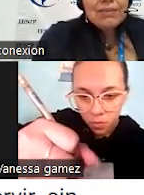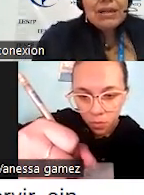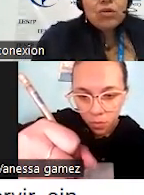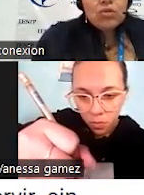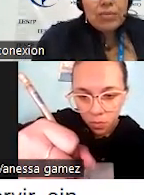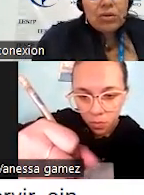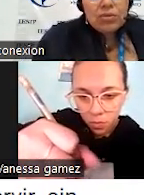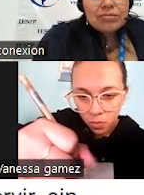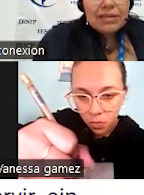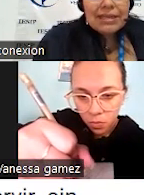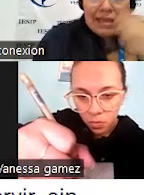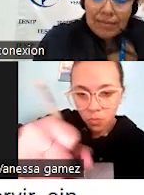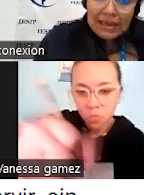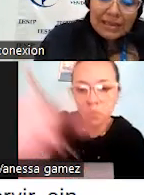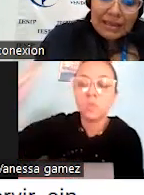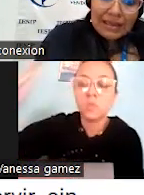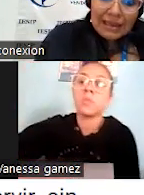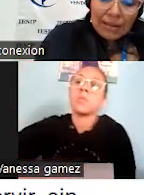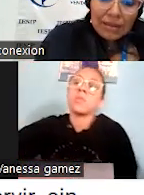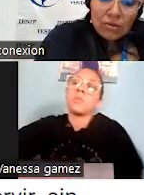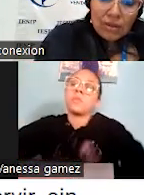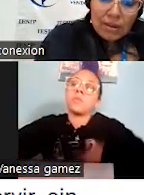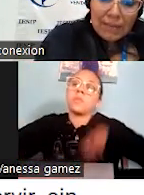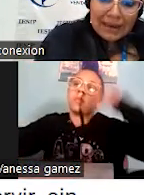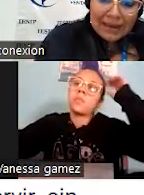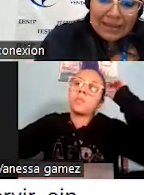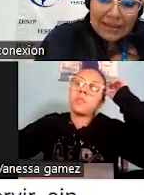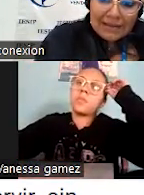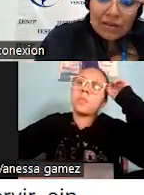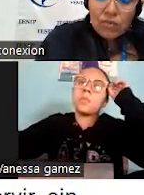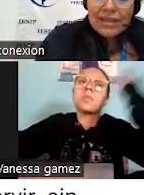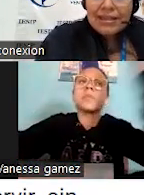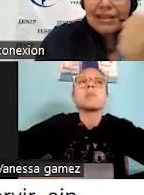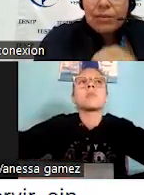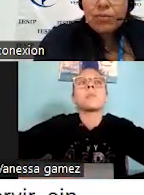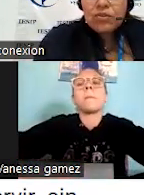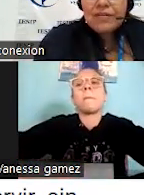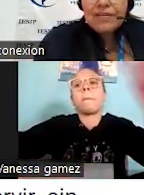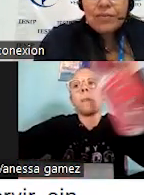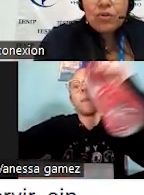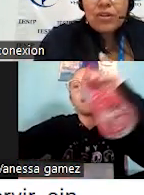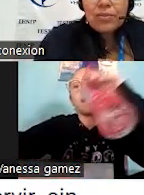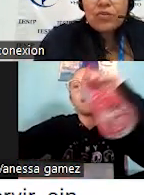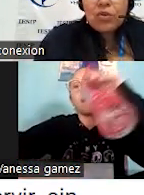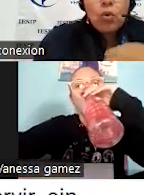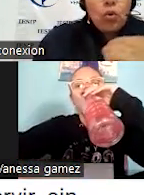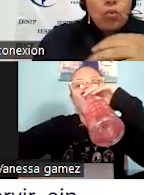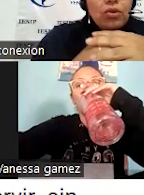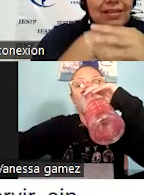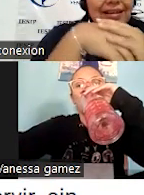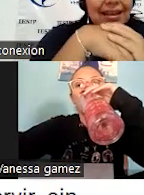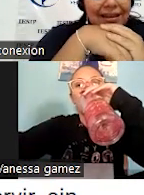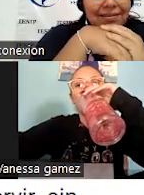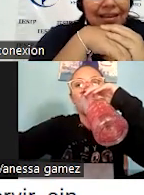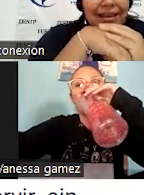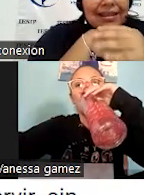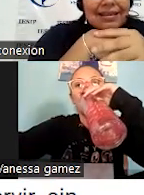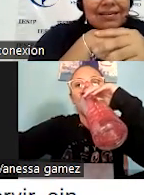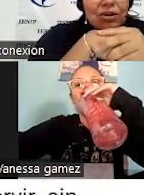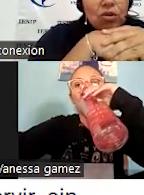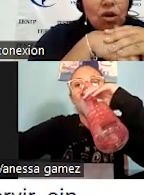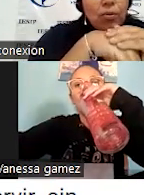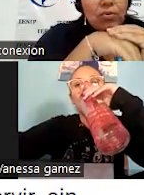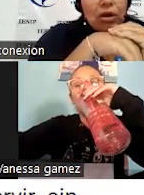A nivel económico y en el ámbito del marketing, se suele entender por servicio un cúmulo de tareas